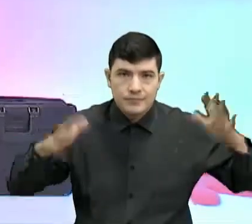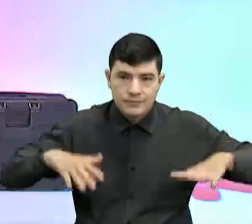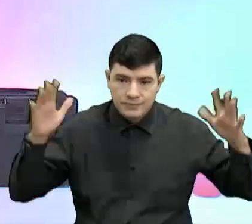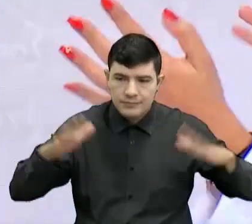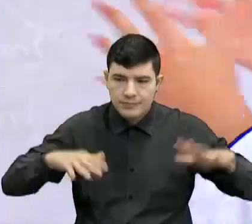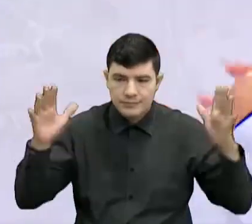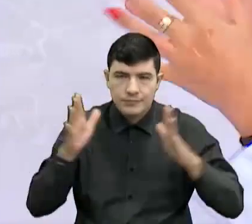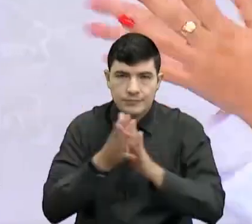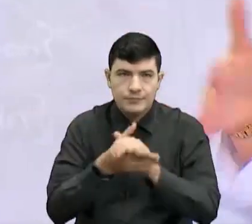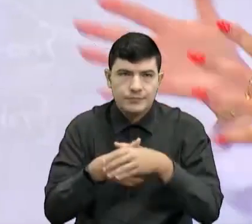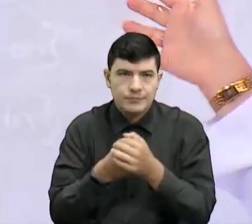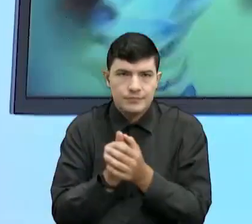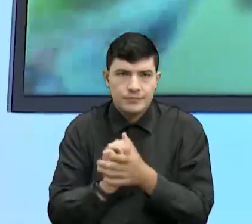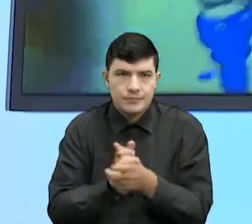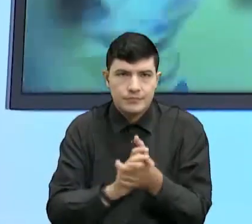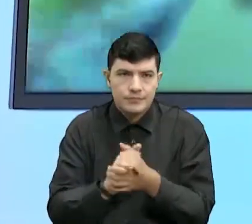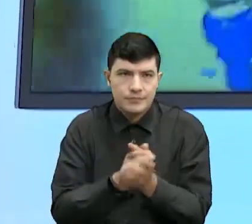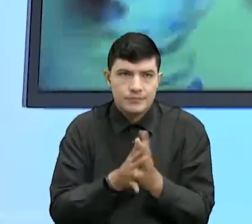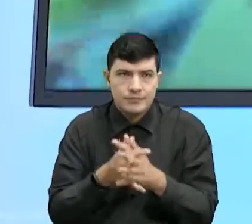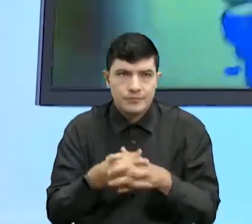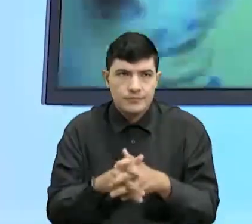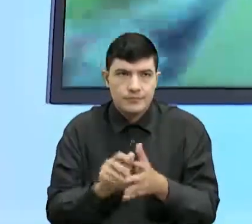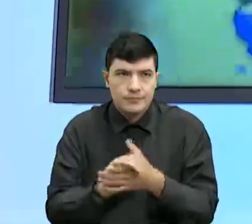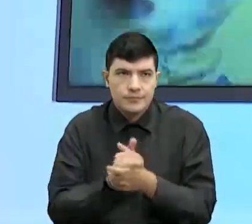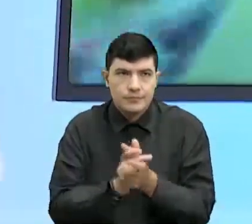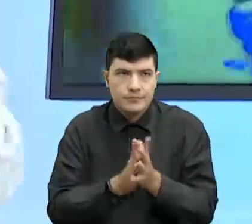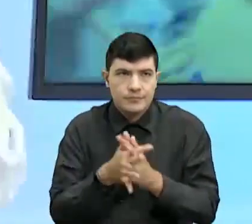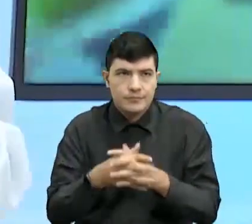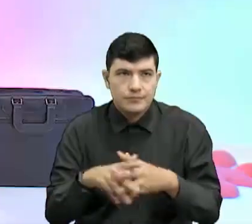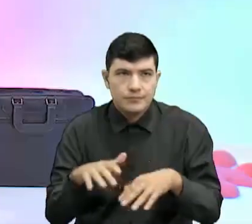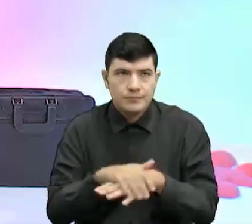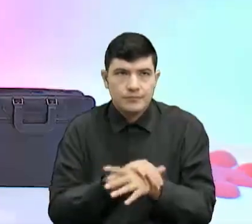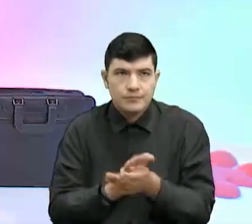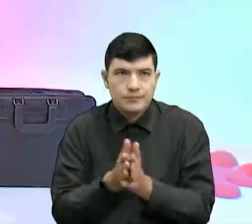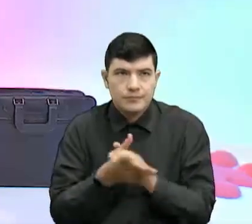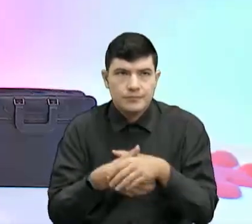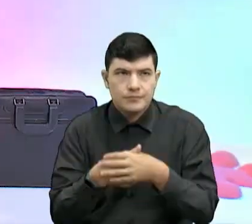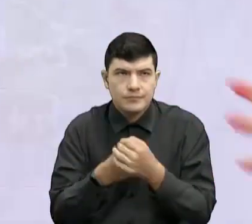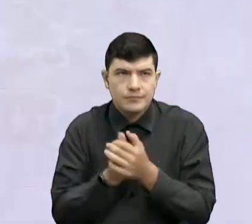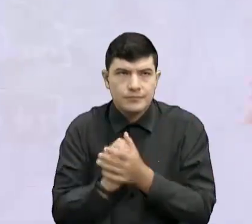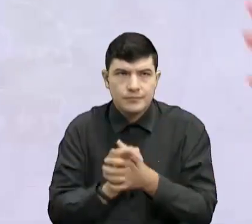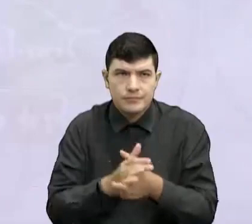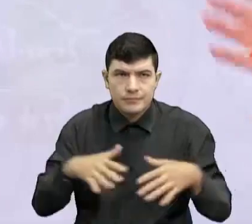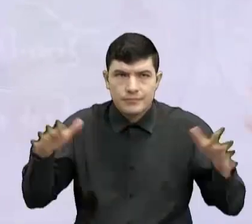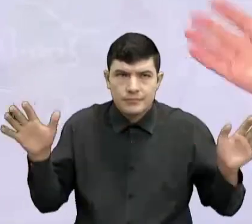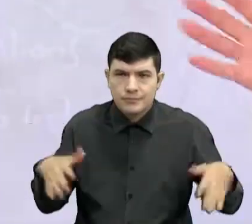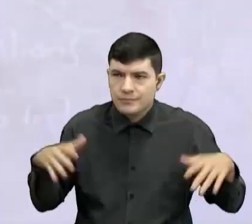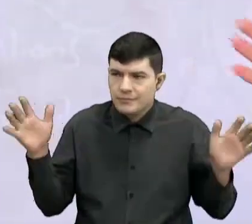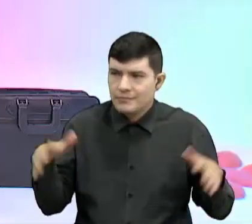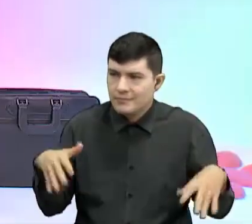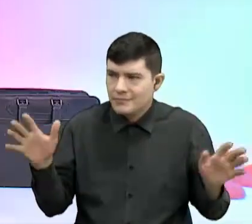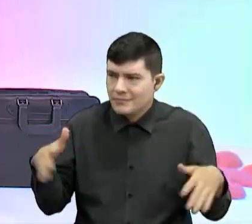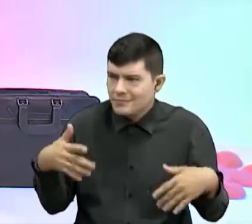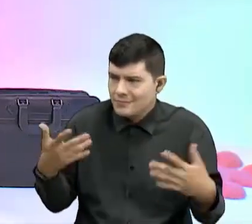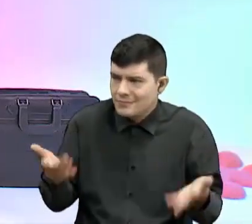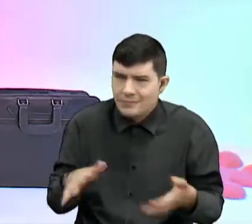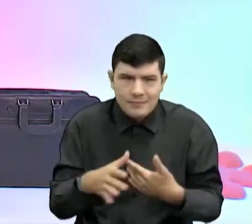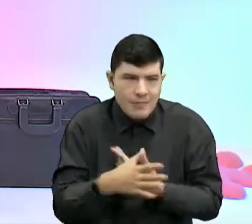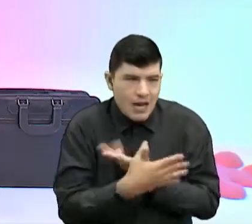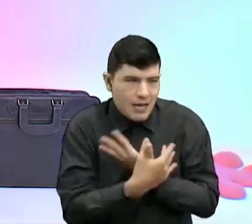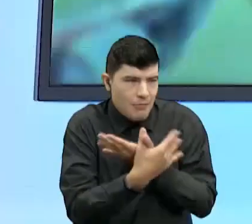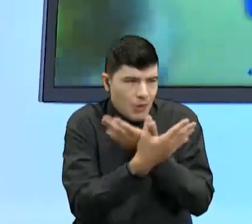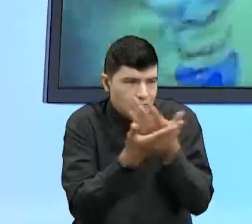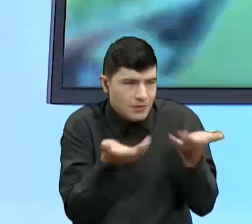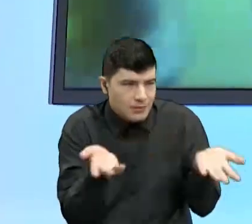mariposa para que se nos sequen rápido las manos y nos vayamos a mojar el cuaderno. Pero las mariposas no tienen las manos aquí adelante. No, tienen alitas,